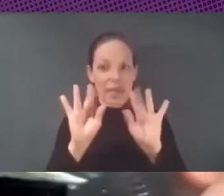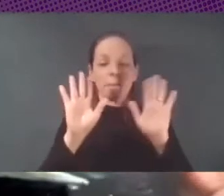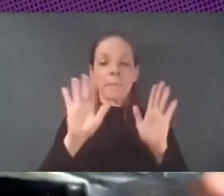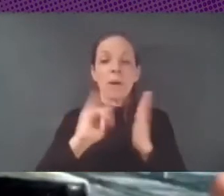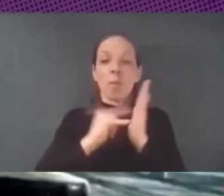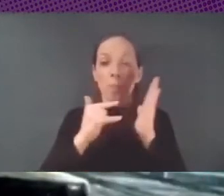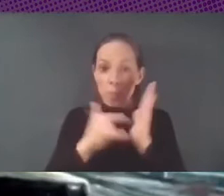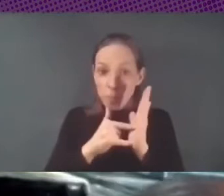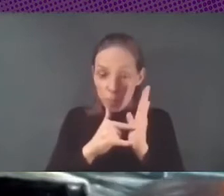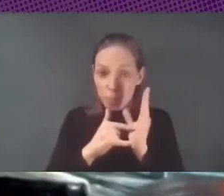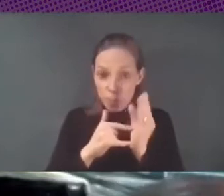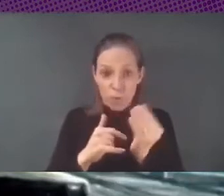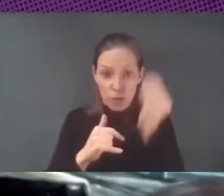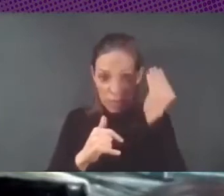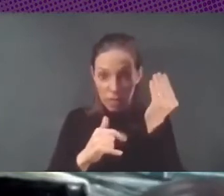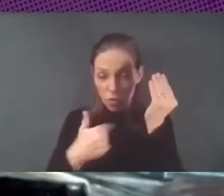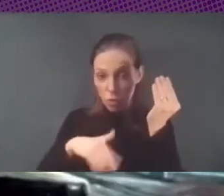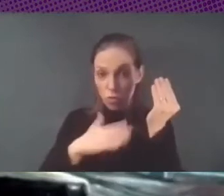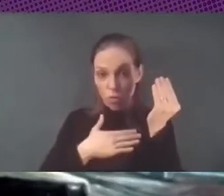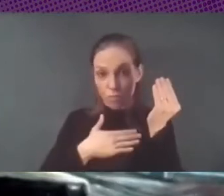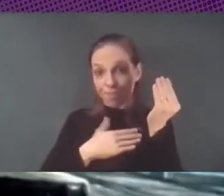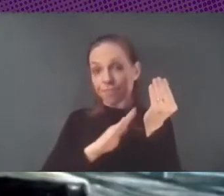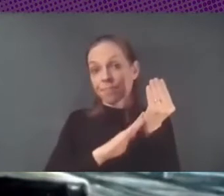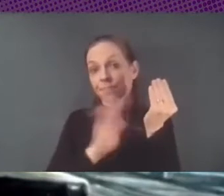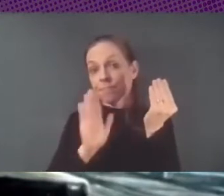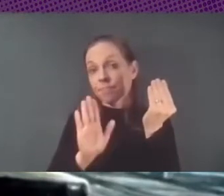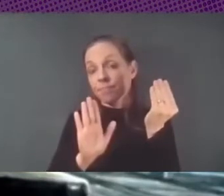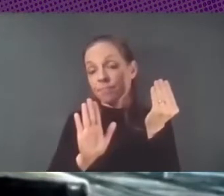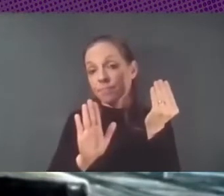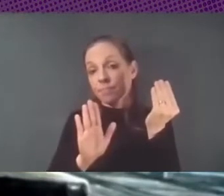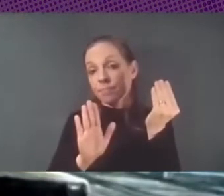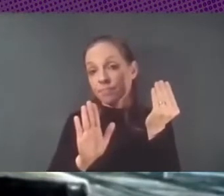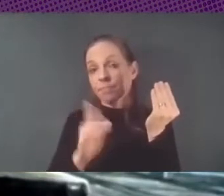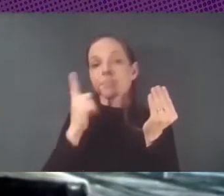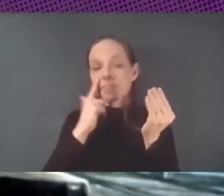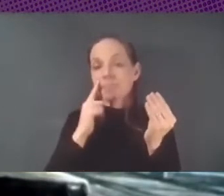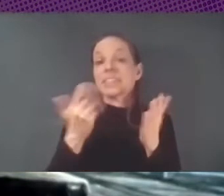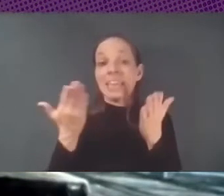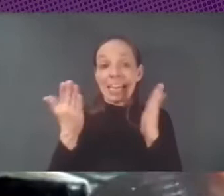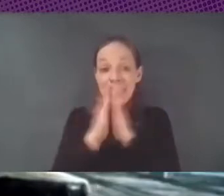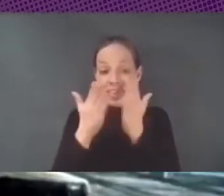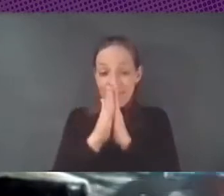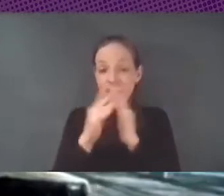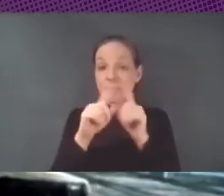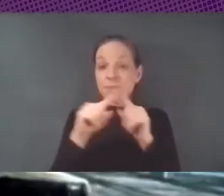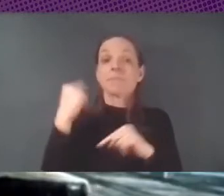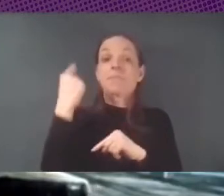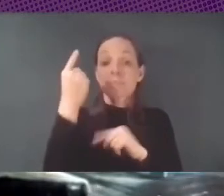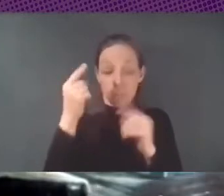los márgenes COVID from the margins tiene vida bueno después del libro claramente pues se tendrá que